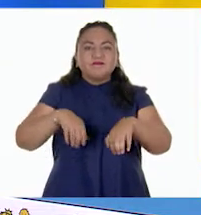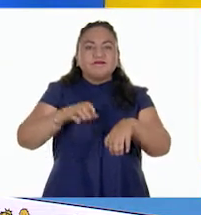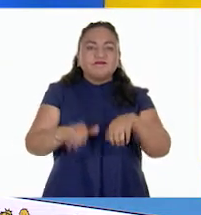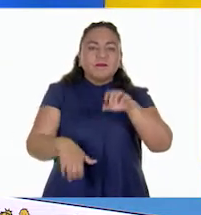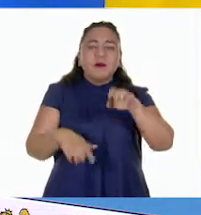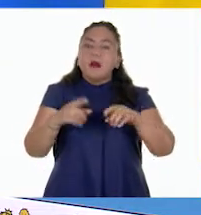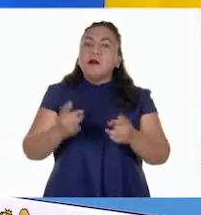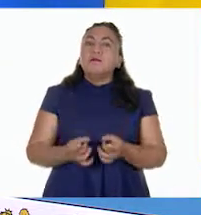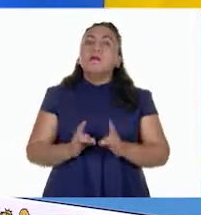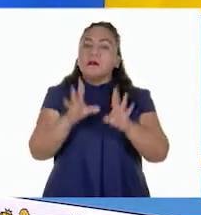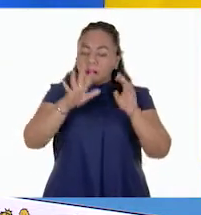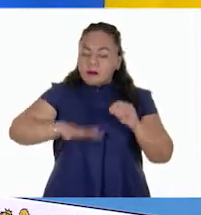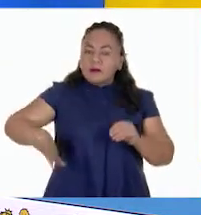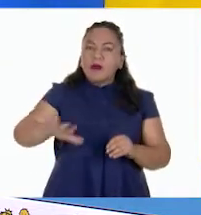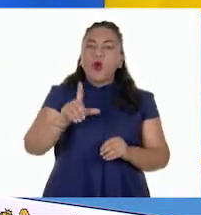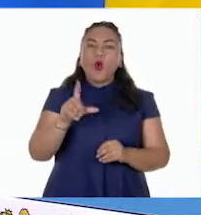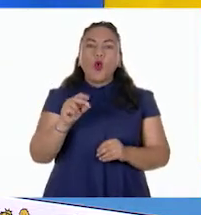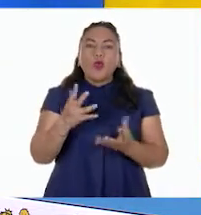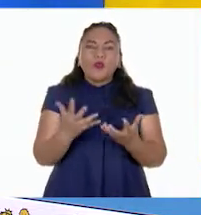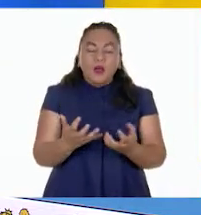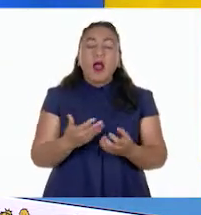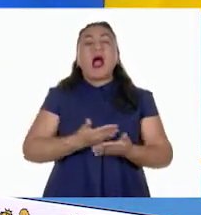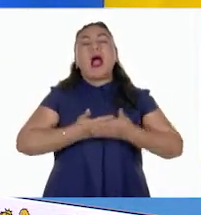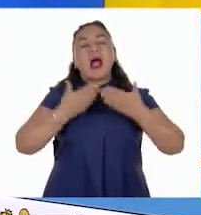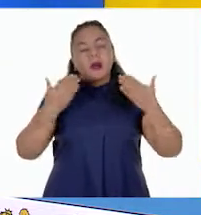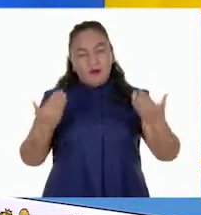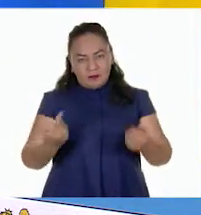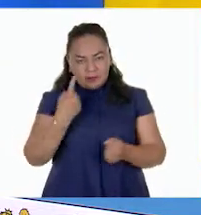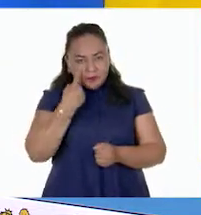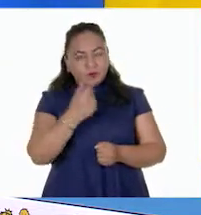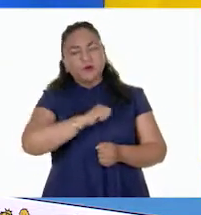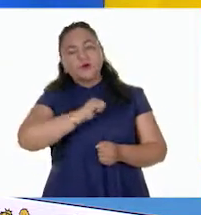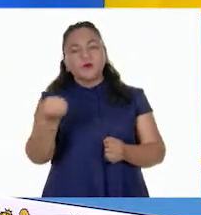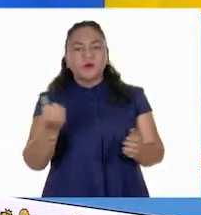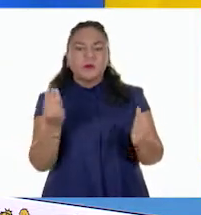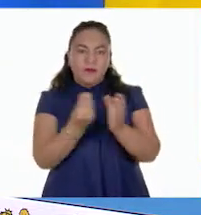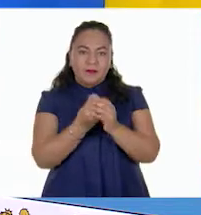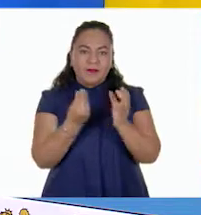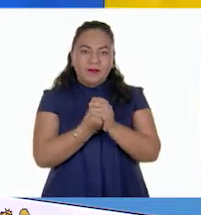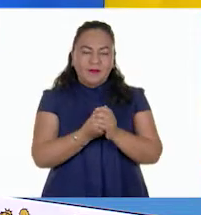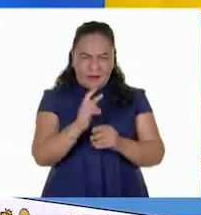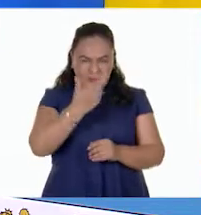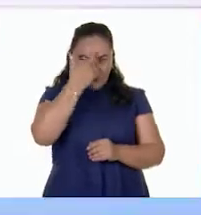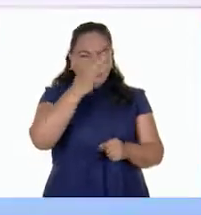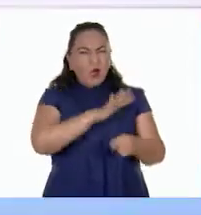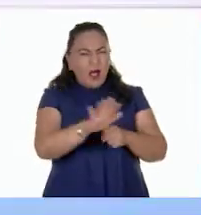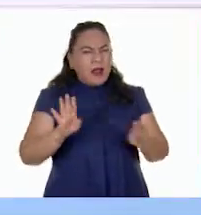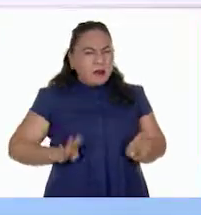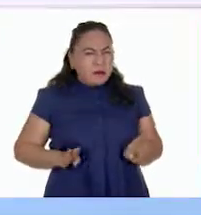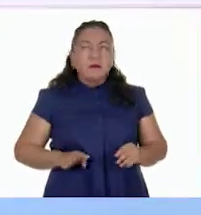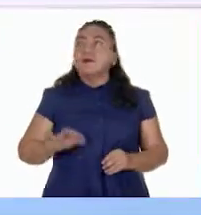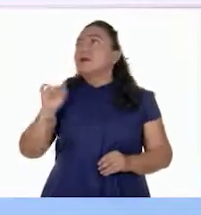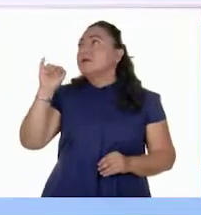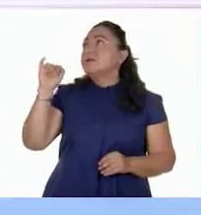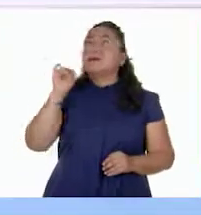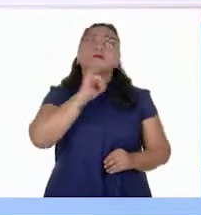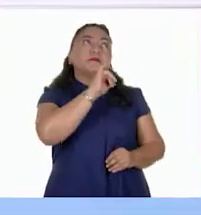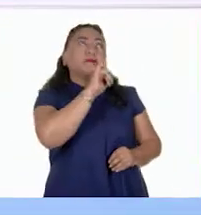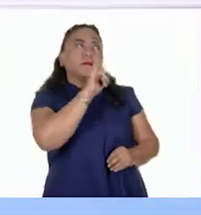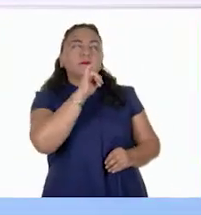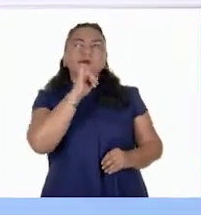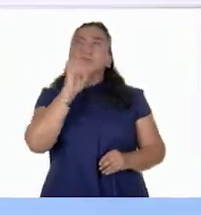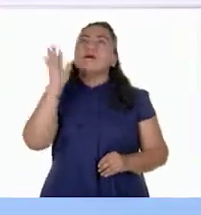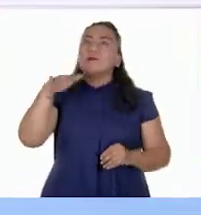vamos a relacionar las condiciones que hemos visto en otras clases. ¿Recuerdan cuáles son? Sí, sí, sí. son